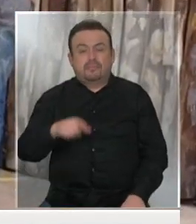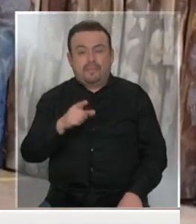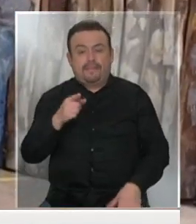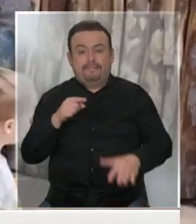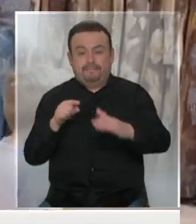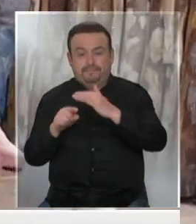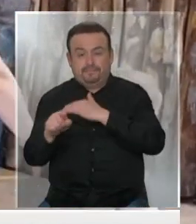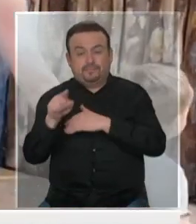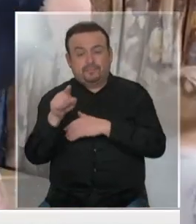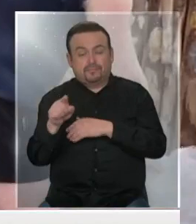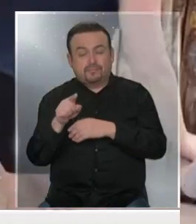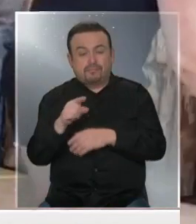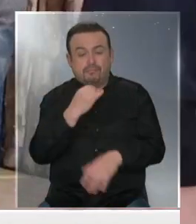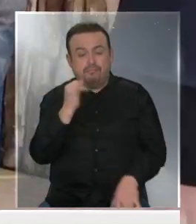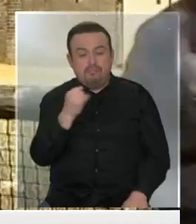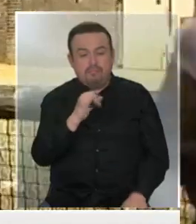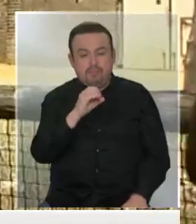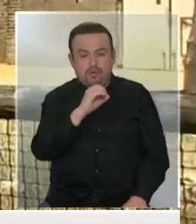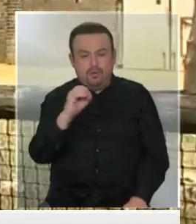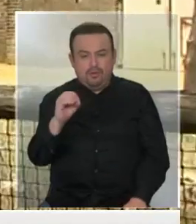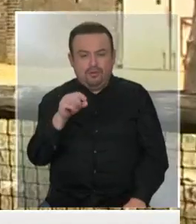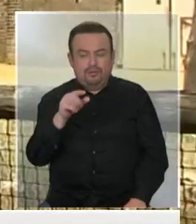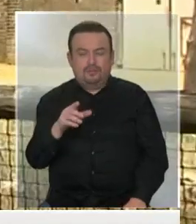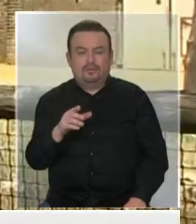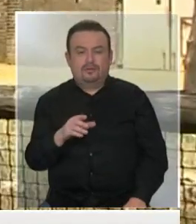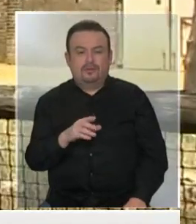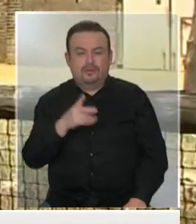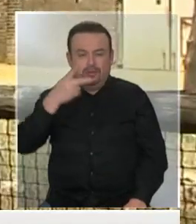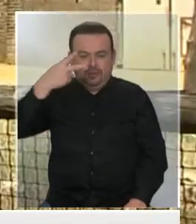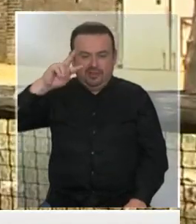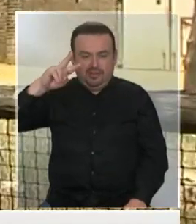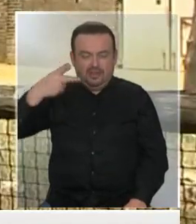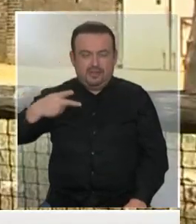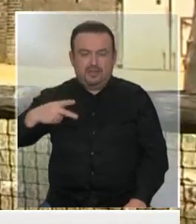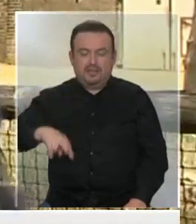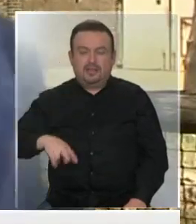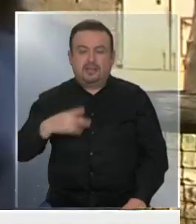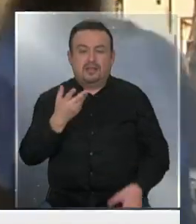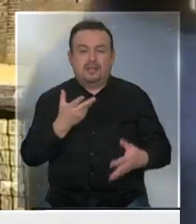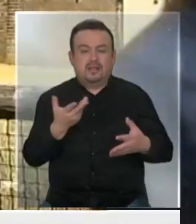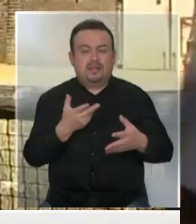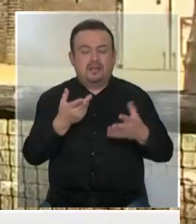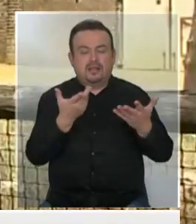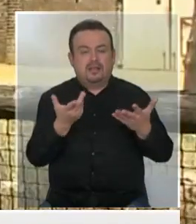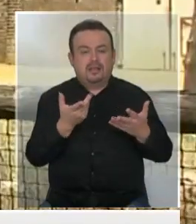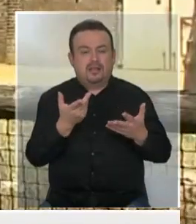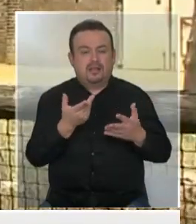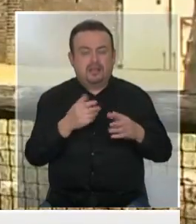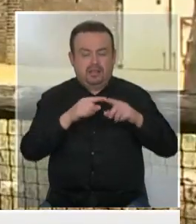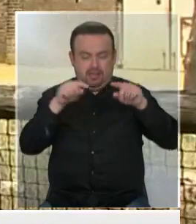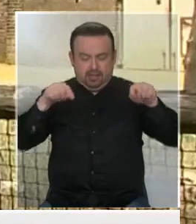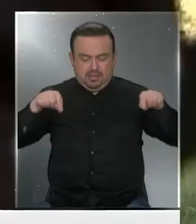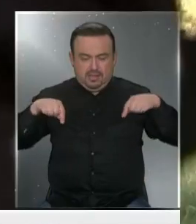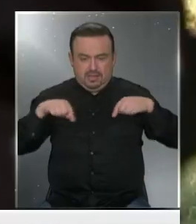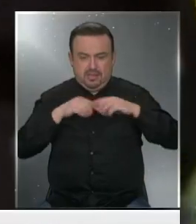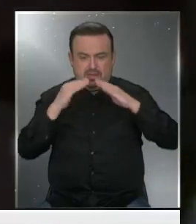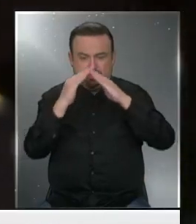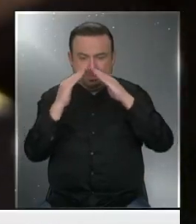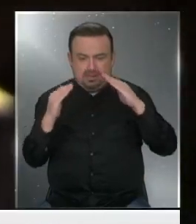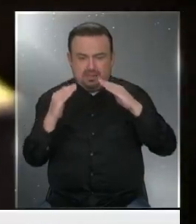ingresando al zoológico por turnos. Instalaron incluso estos como especie de casetas o espacios